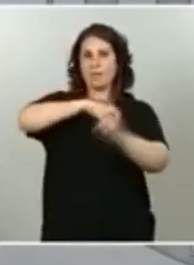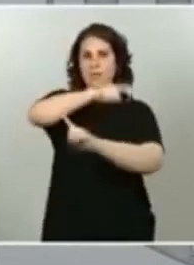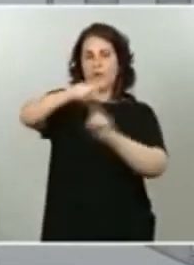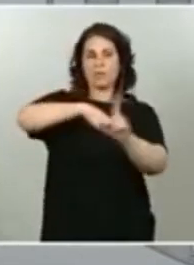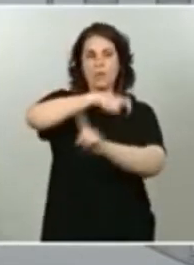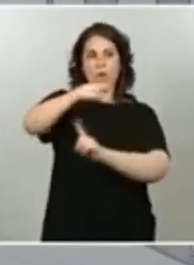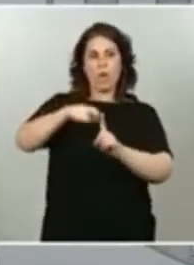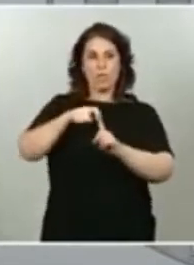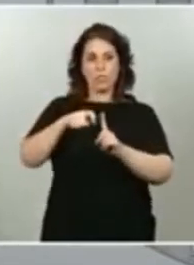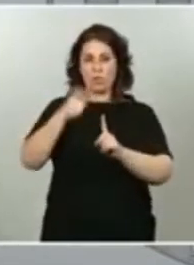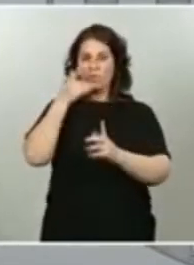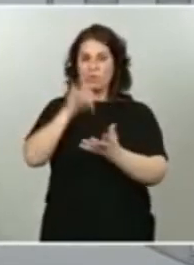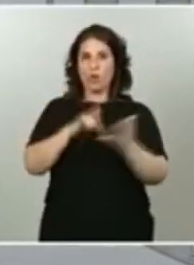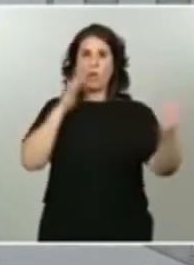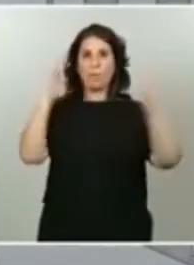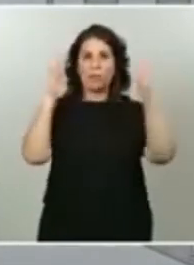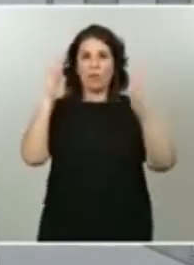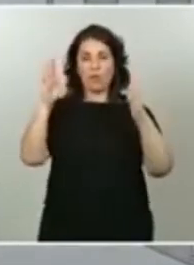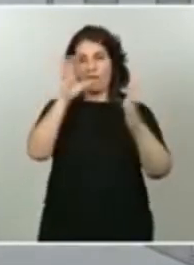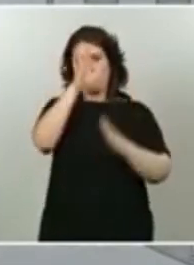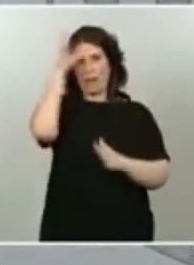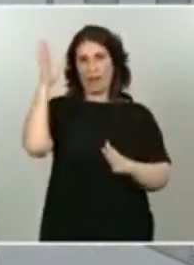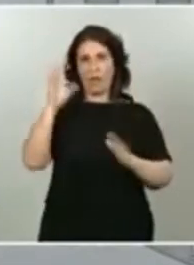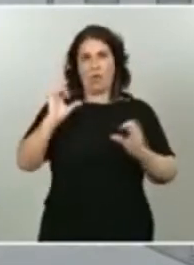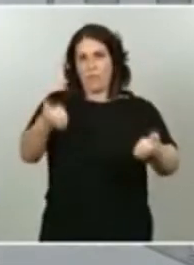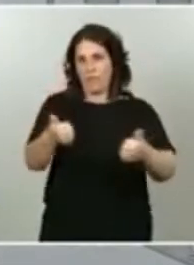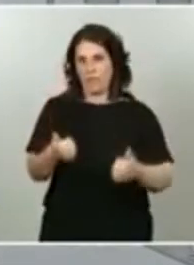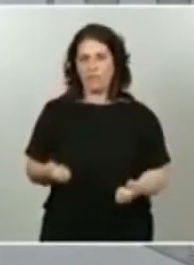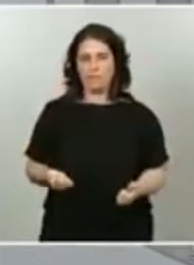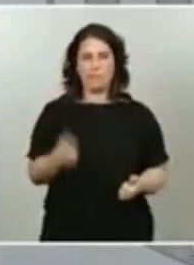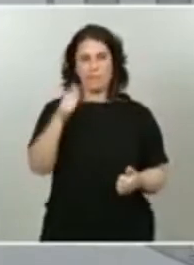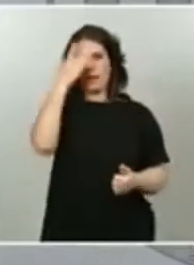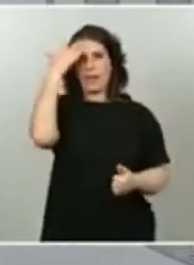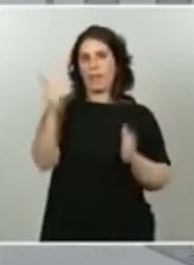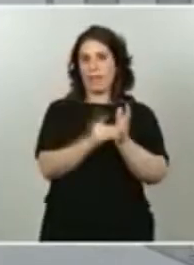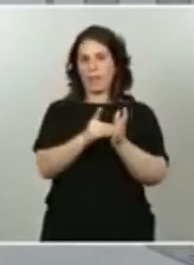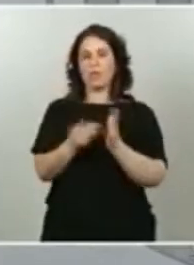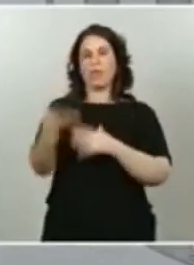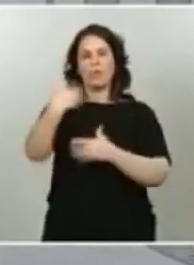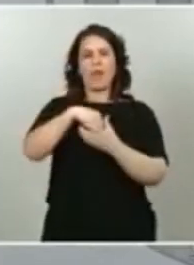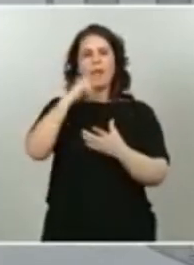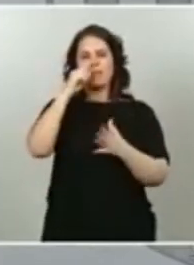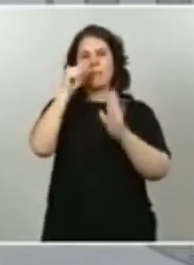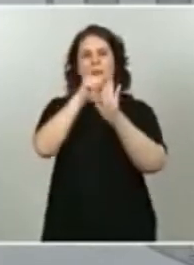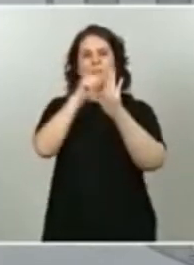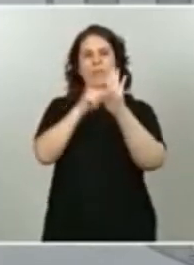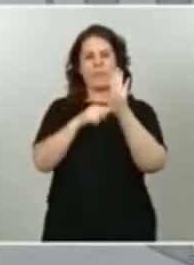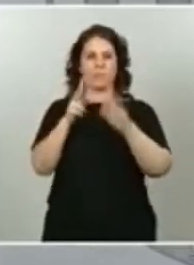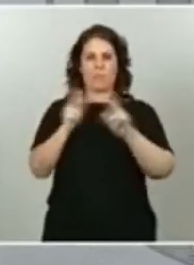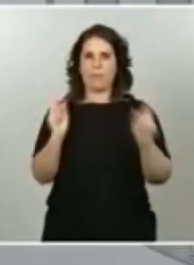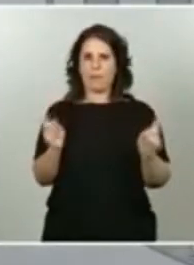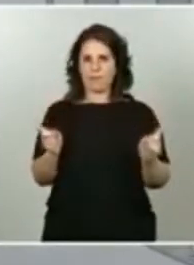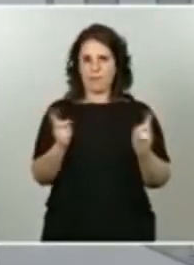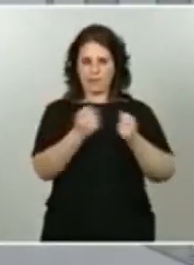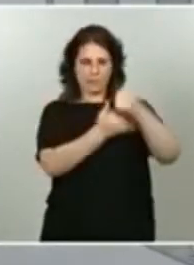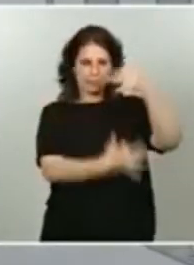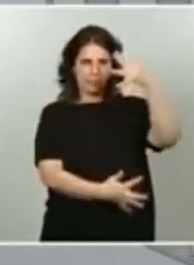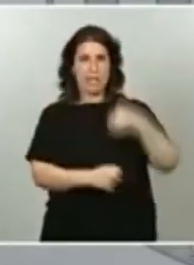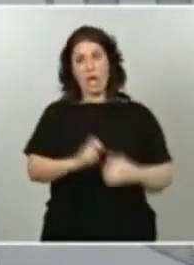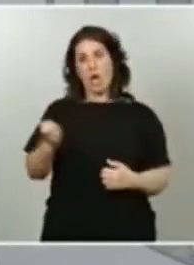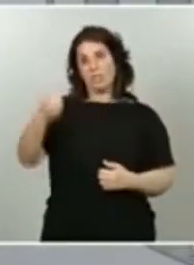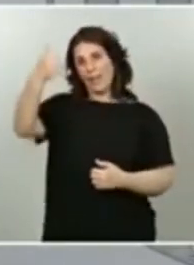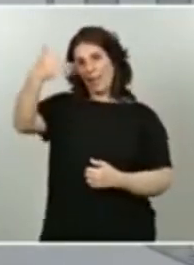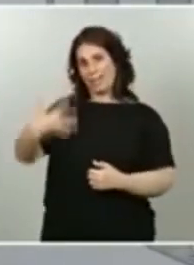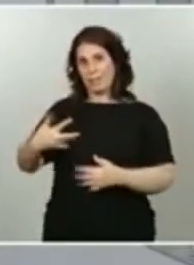periodo estival. Este Real Decreto contempla todo un conjunto de medidas preventivas y otras medidas que se destinan